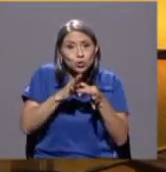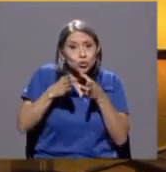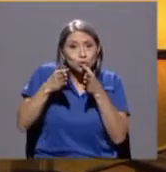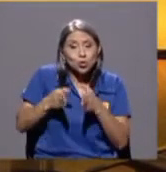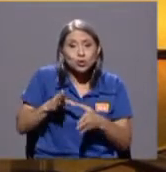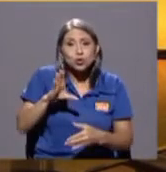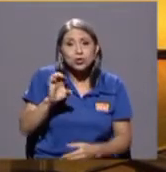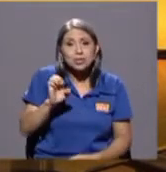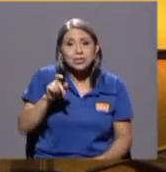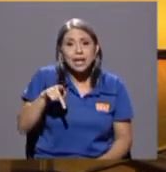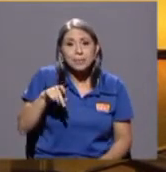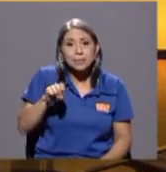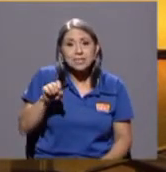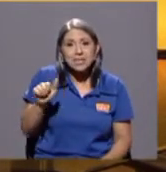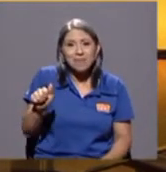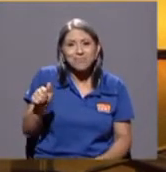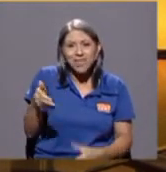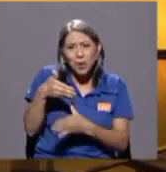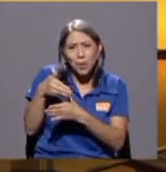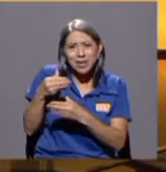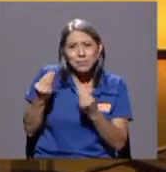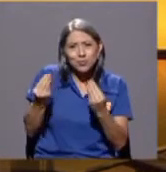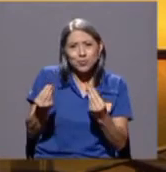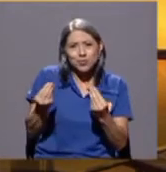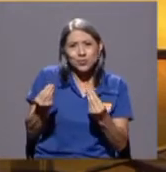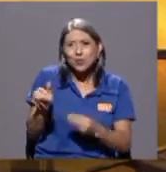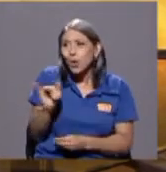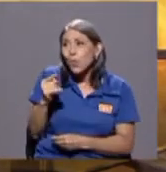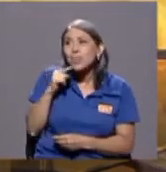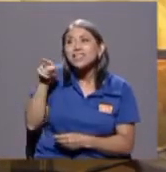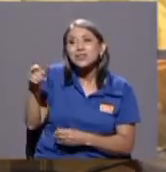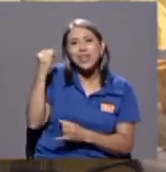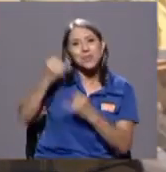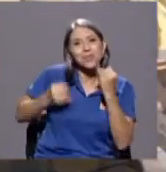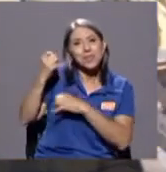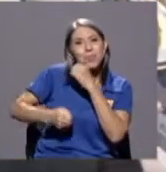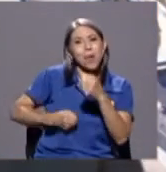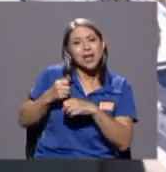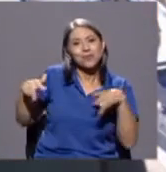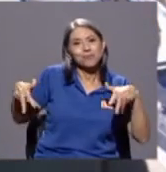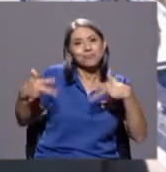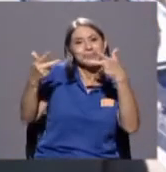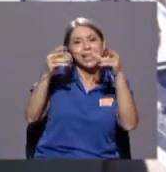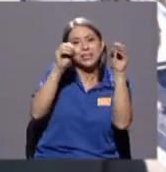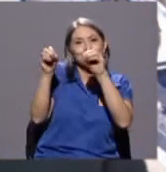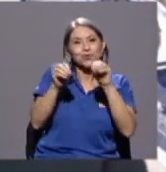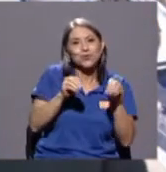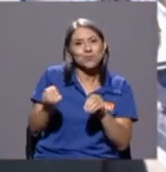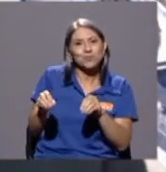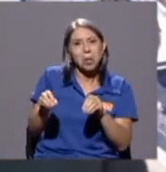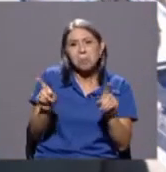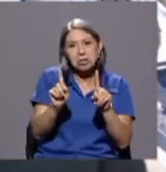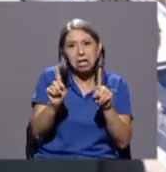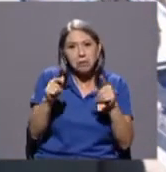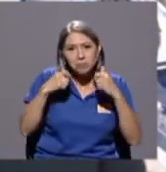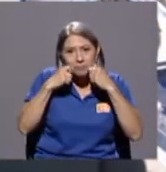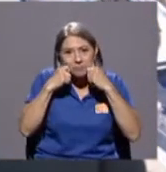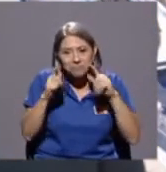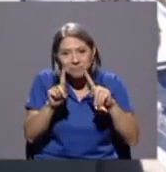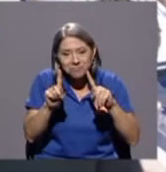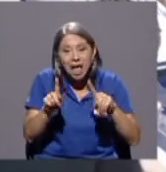bueno como usted lo dice en el último año en Zoom verdad porque ya no nos veíamos físicamente y compartimos mucho